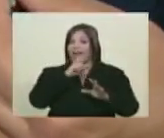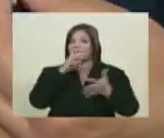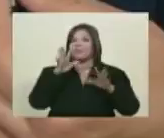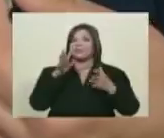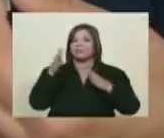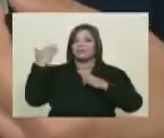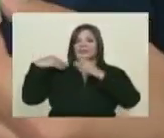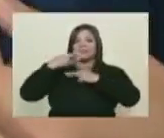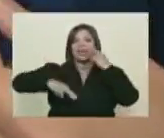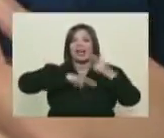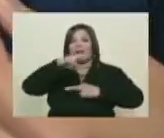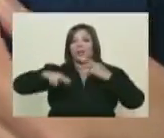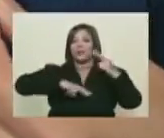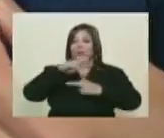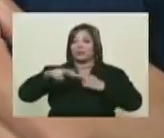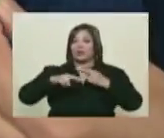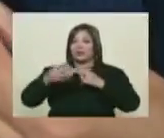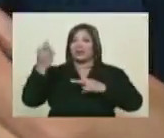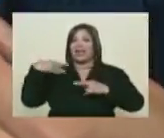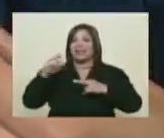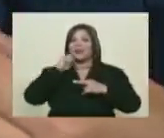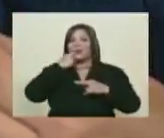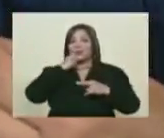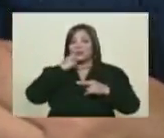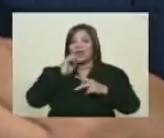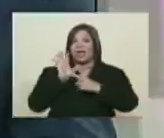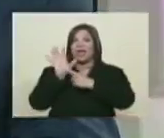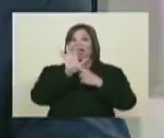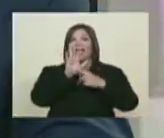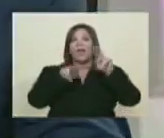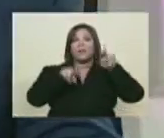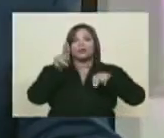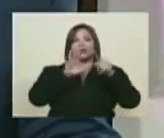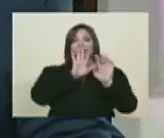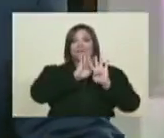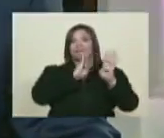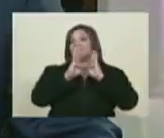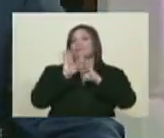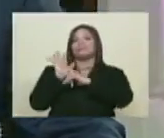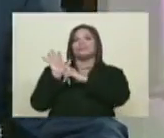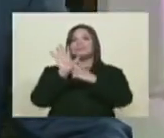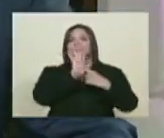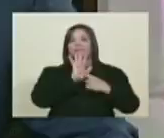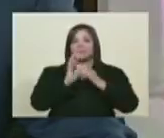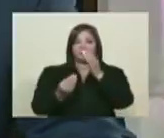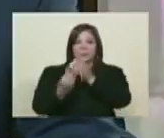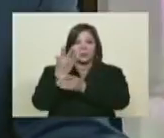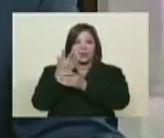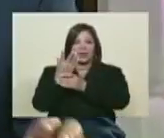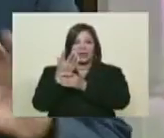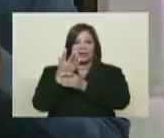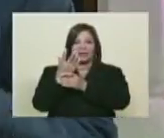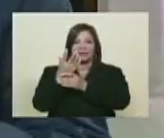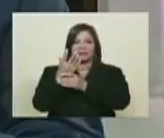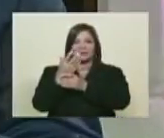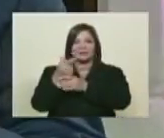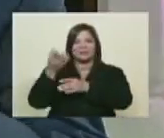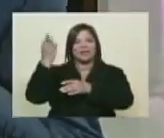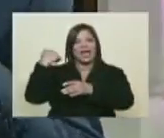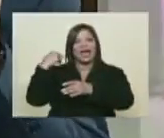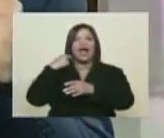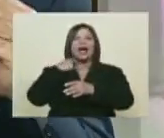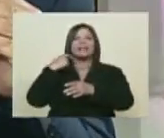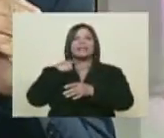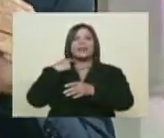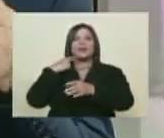aquella revolución bolchevique. Y esta exposición que ustedes han visto fue inaugurada en la antigua